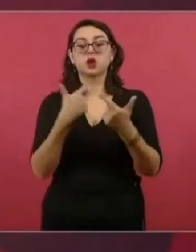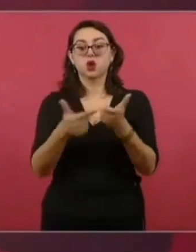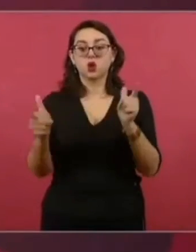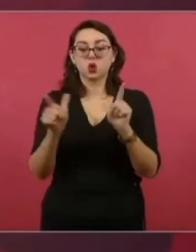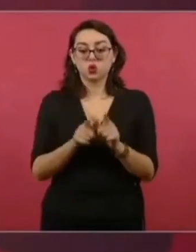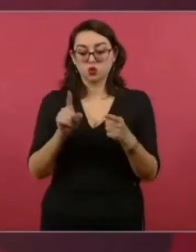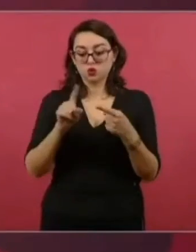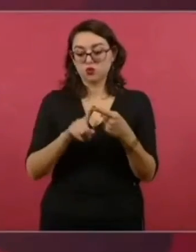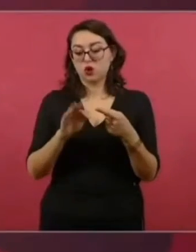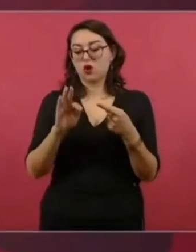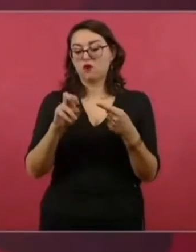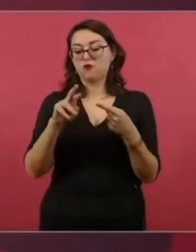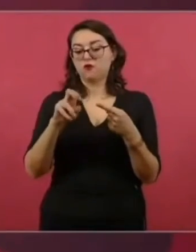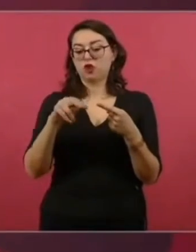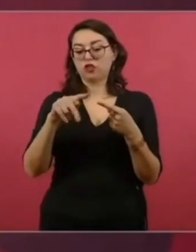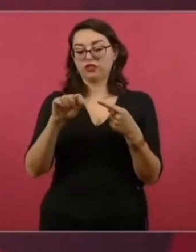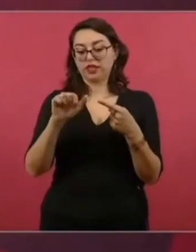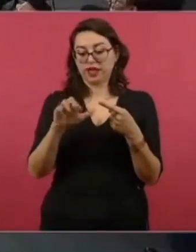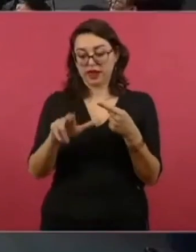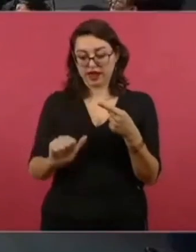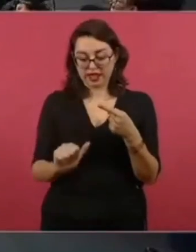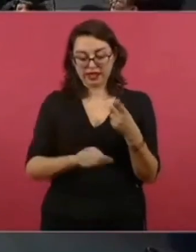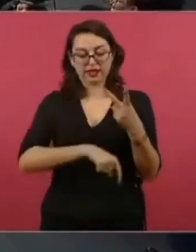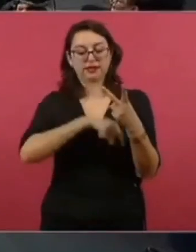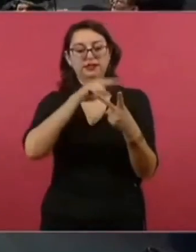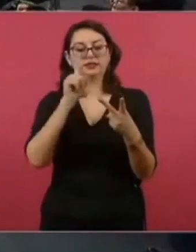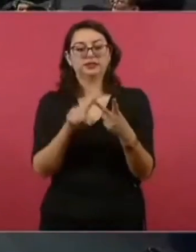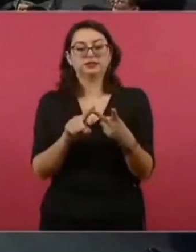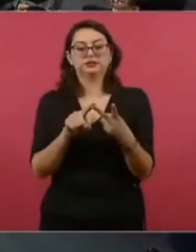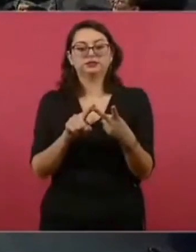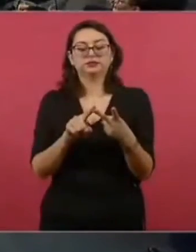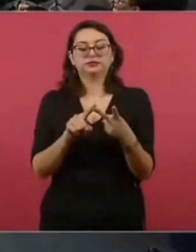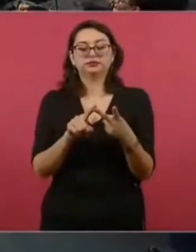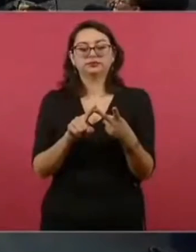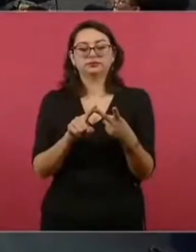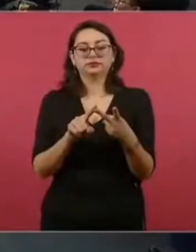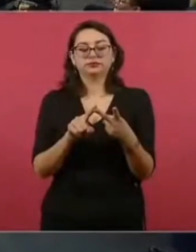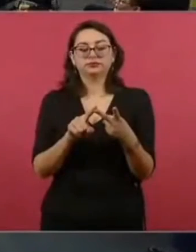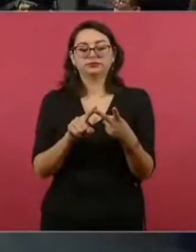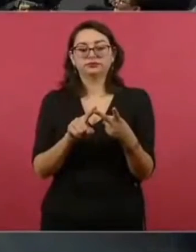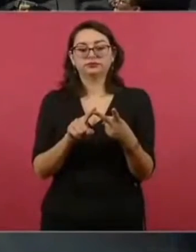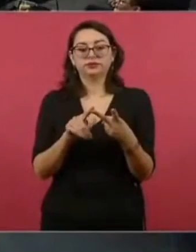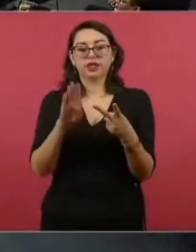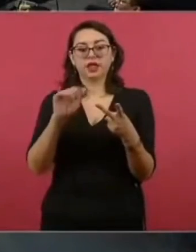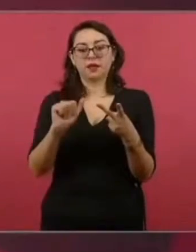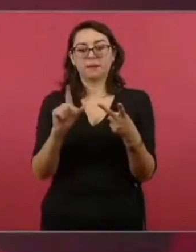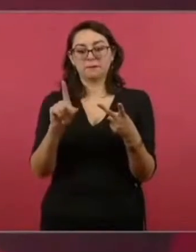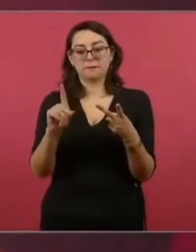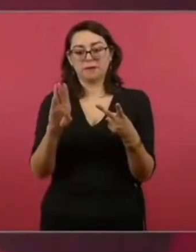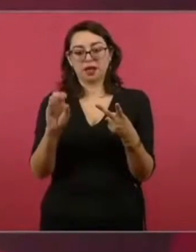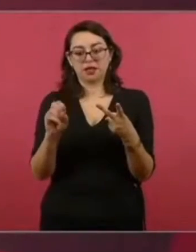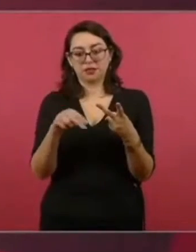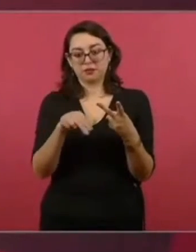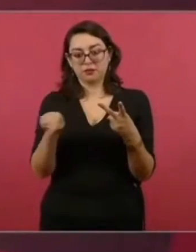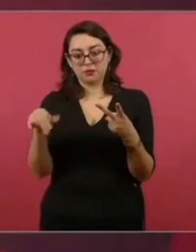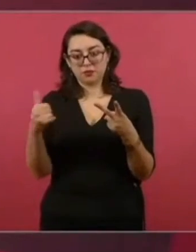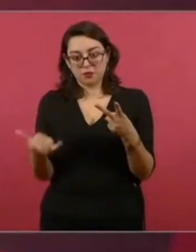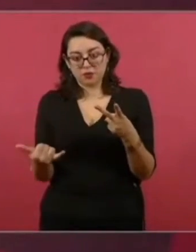se llama el otro cantante? Bad Bunny, que ya nos levantaron el